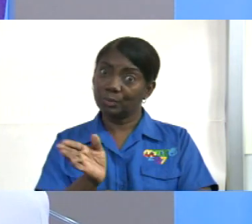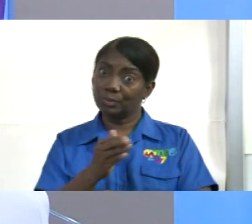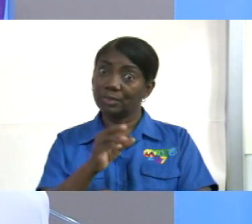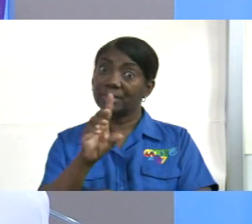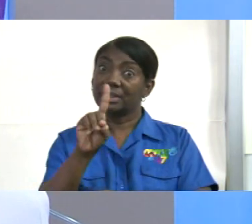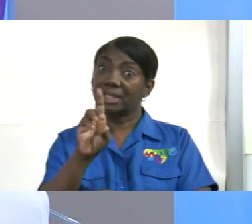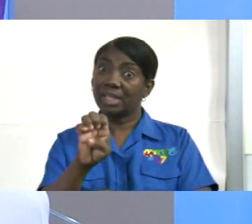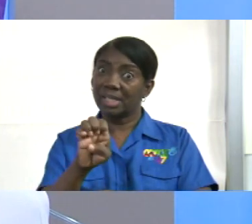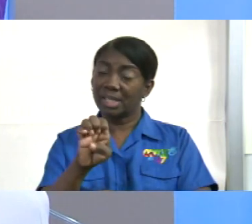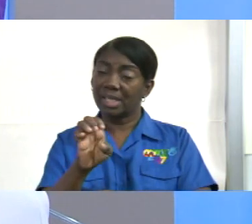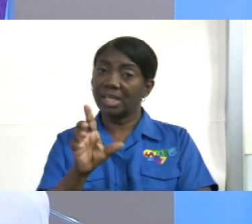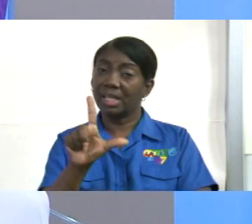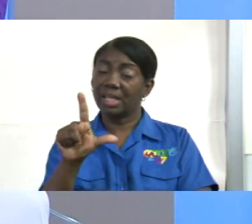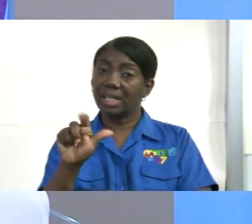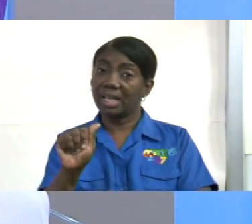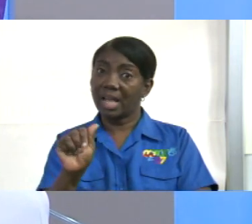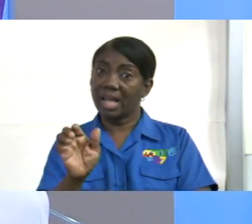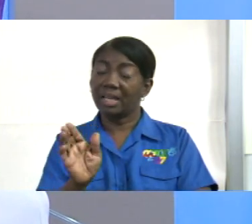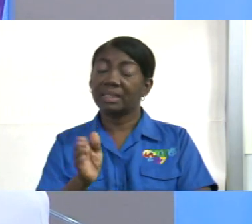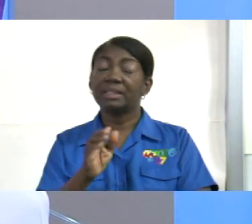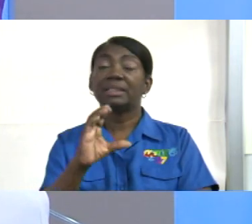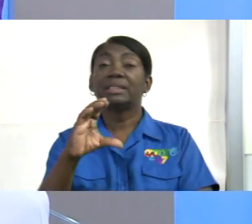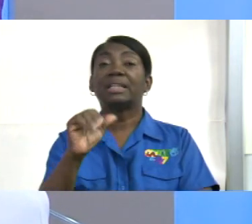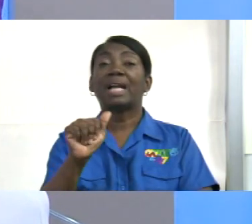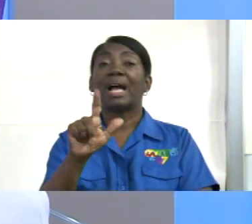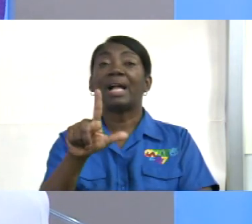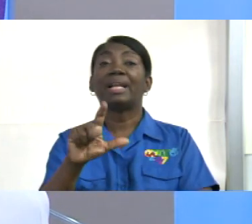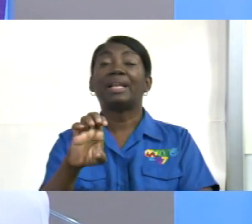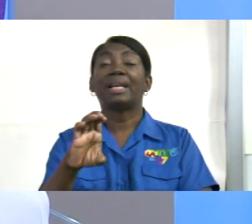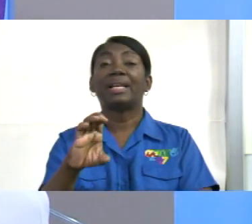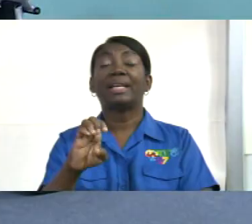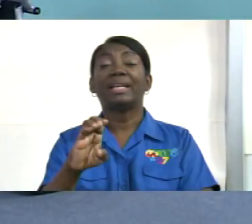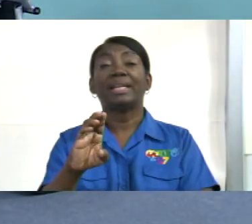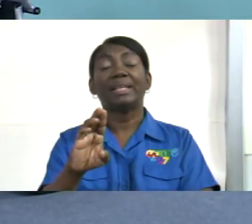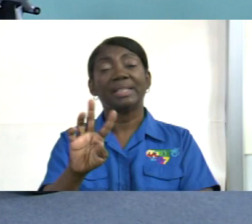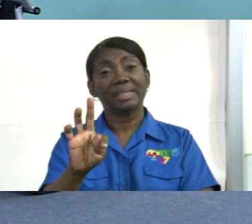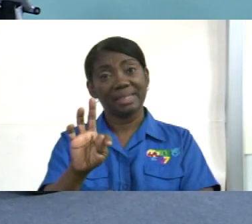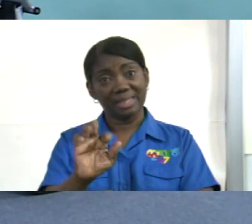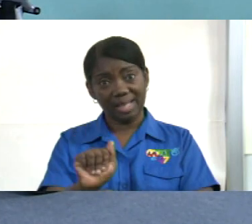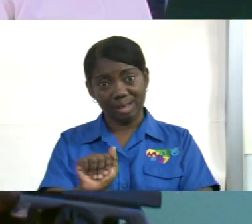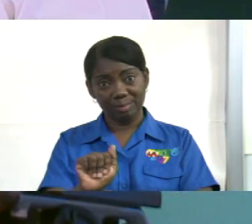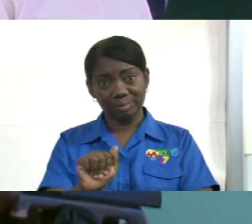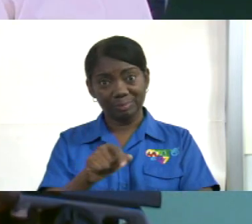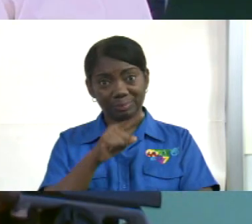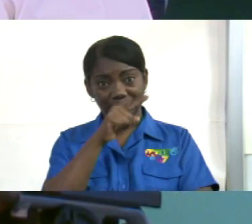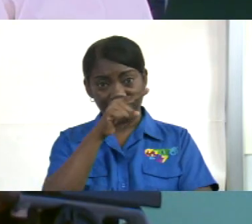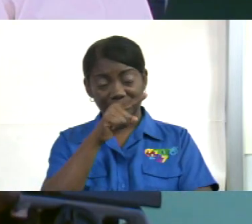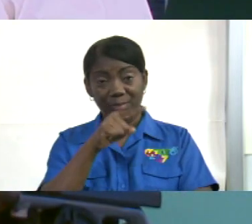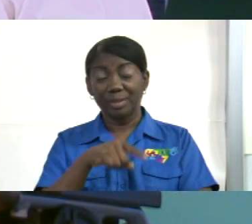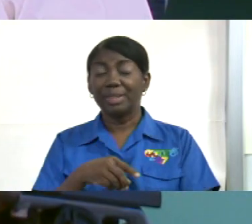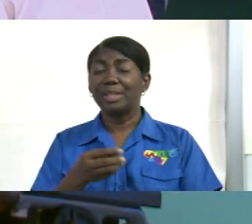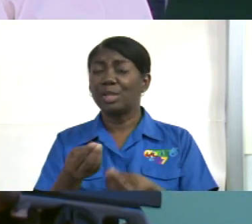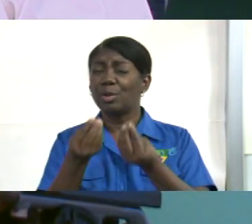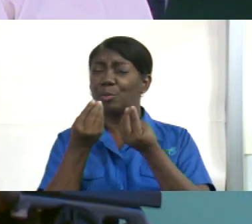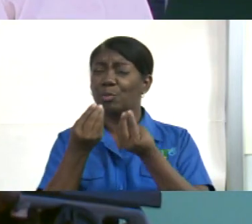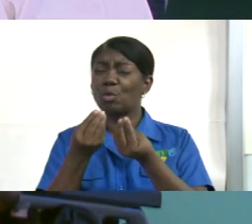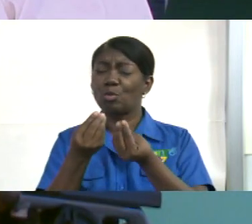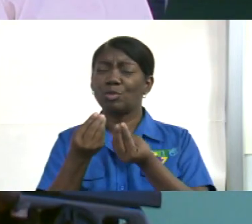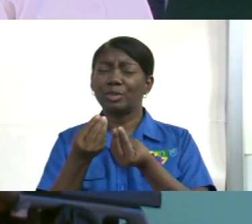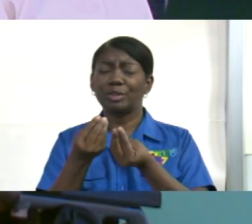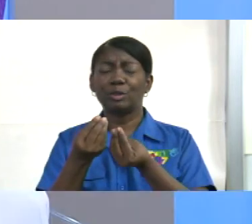porque Monseñor tiene una trayectoria increíble y de acompañamiento